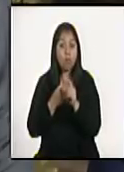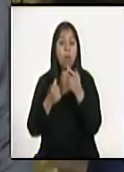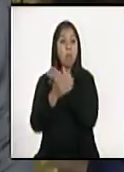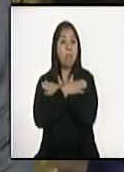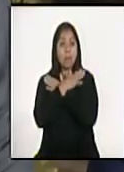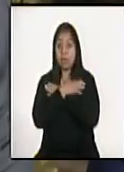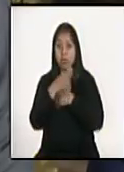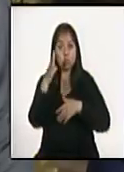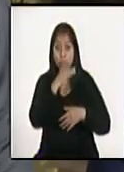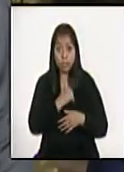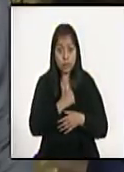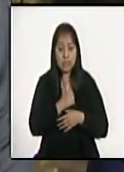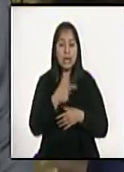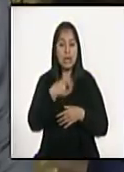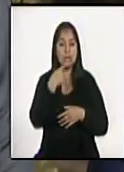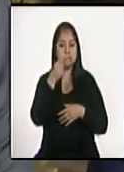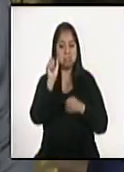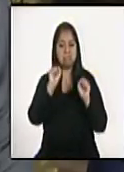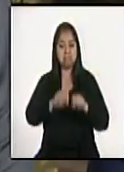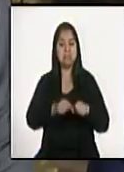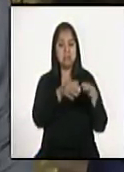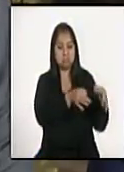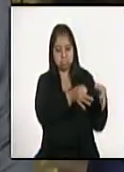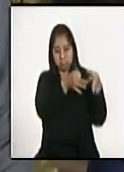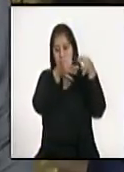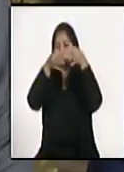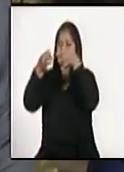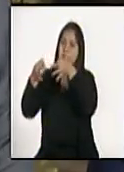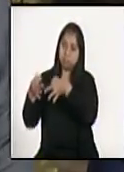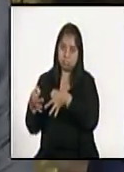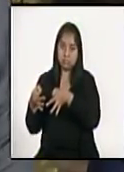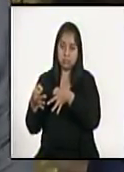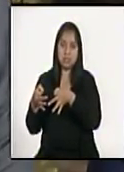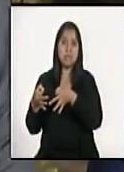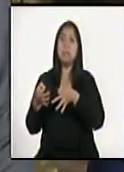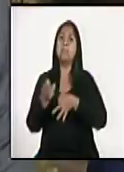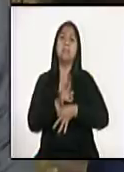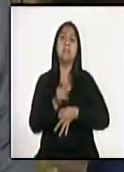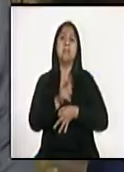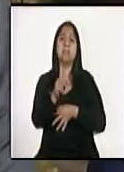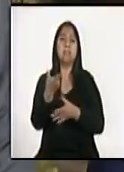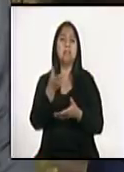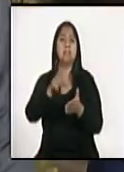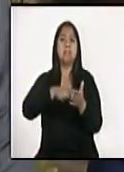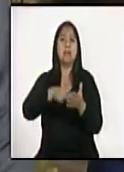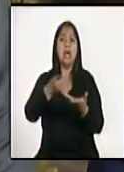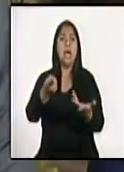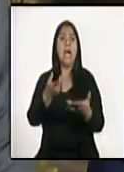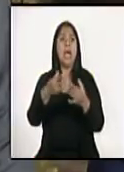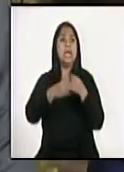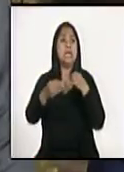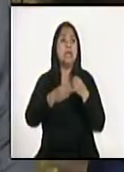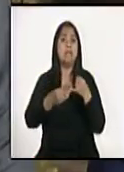se les va a correr la cuota sin que les afecte en su récord crediticio.